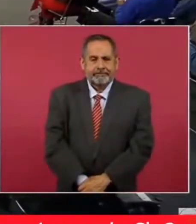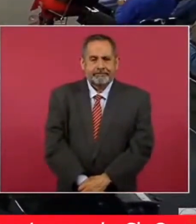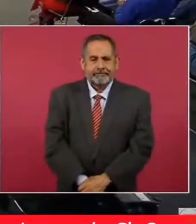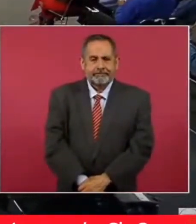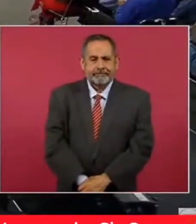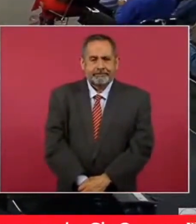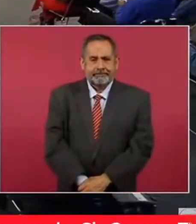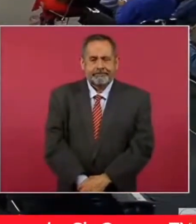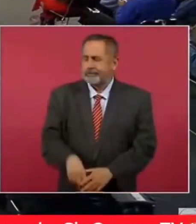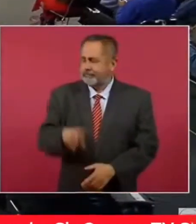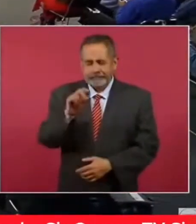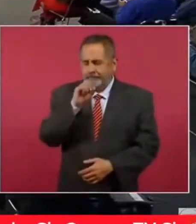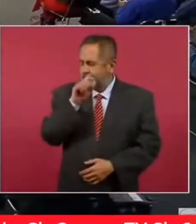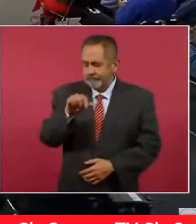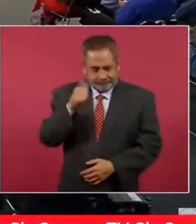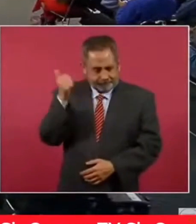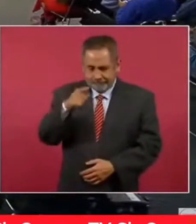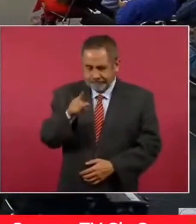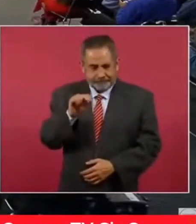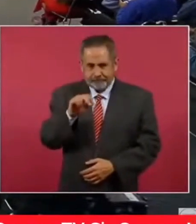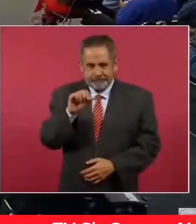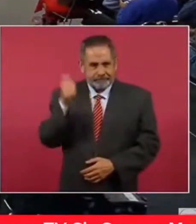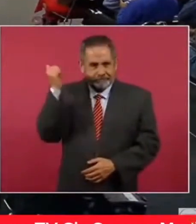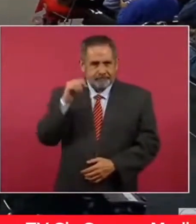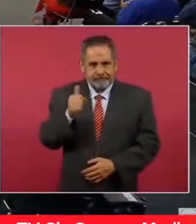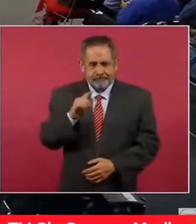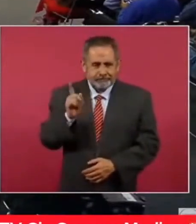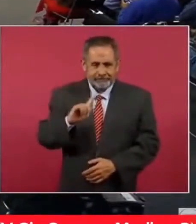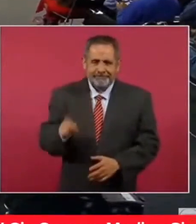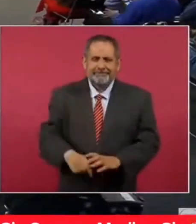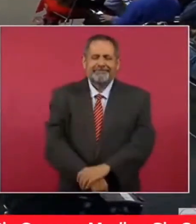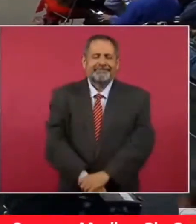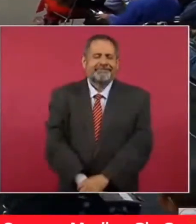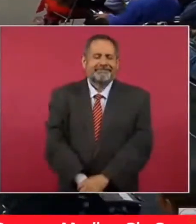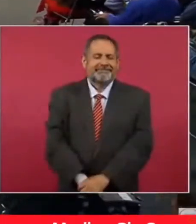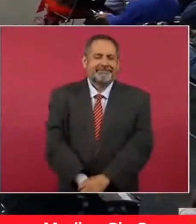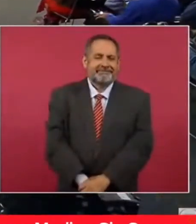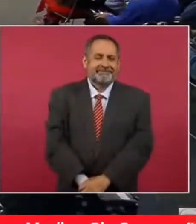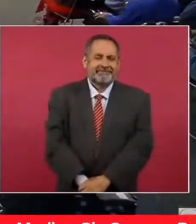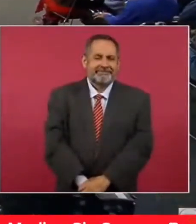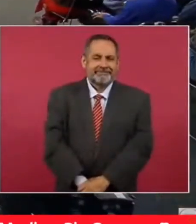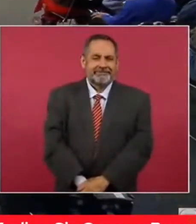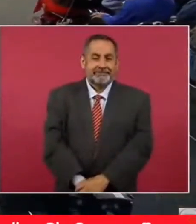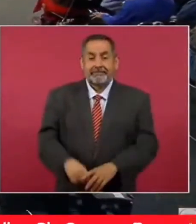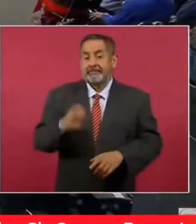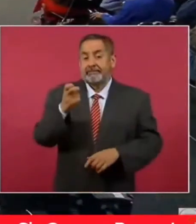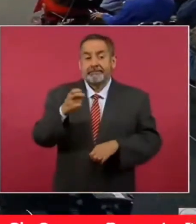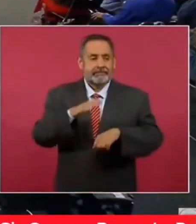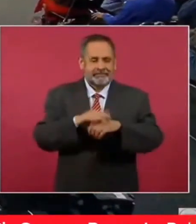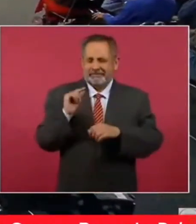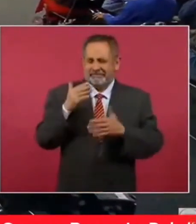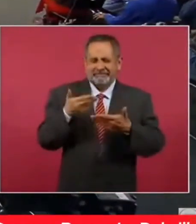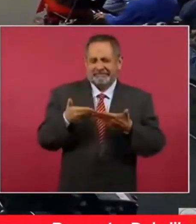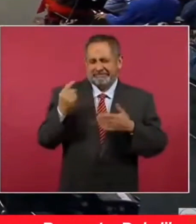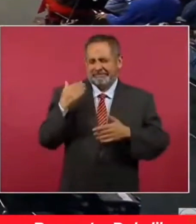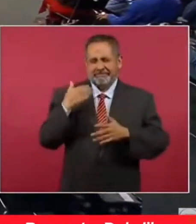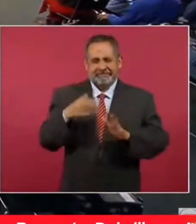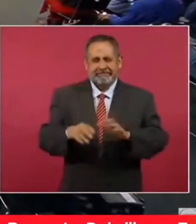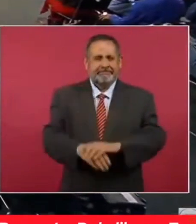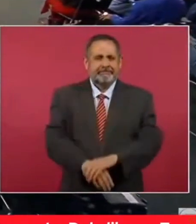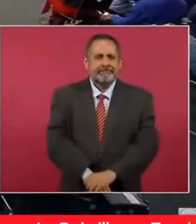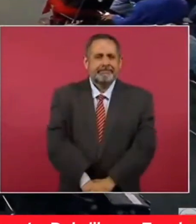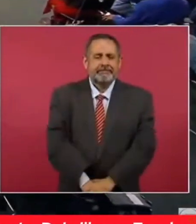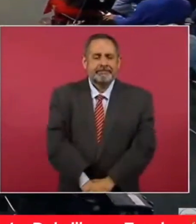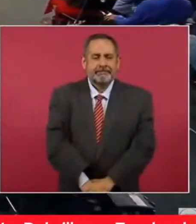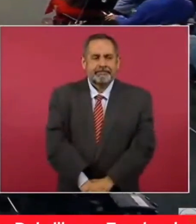no, tampoco, tampoco, no, ese es, de ahora, de